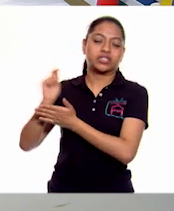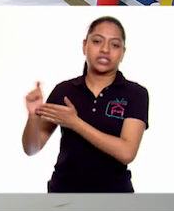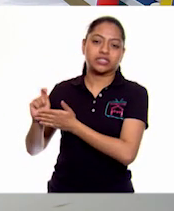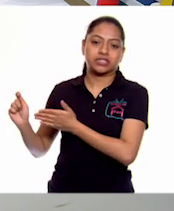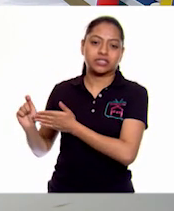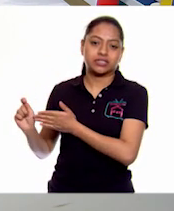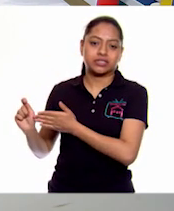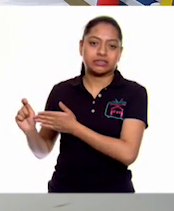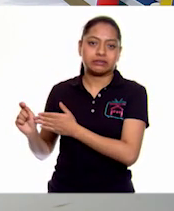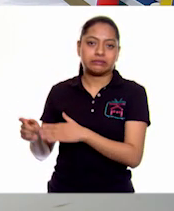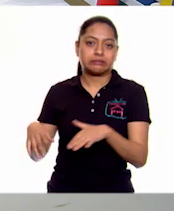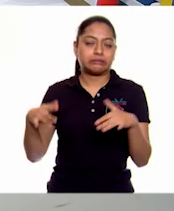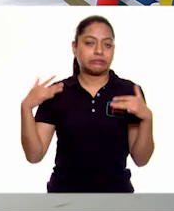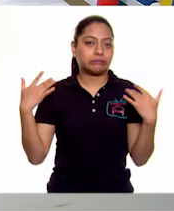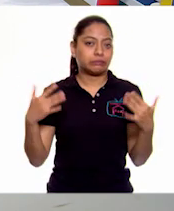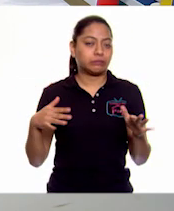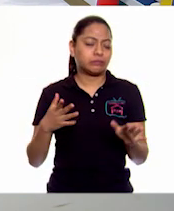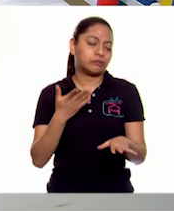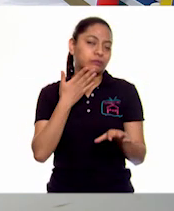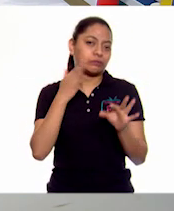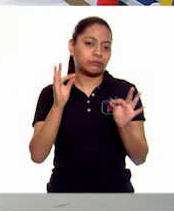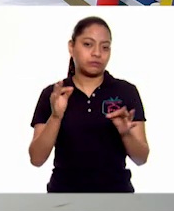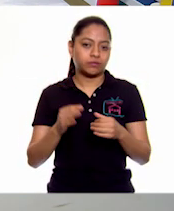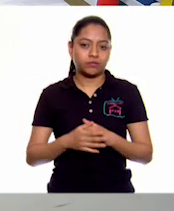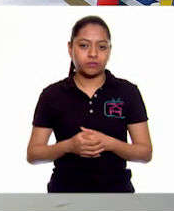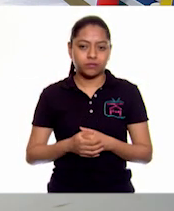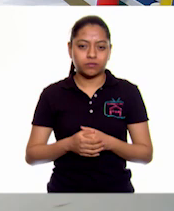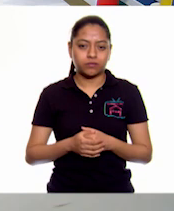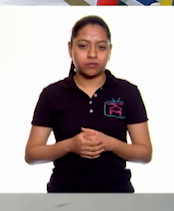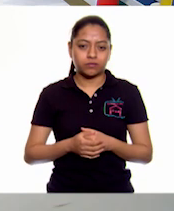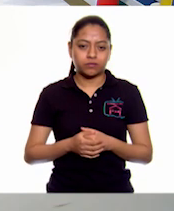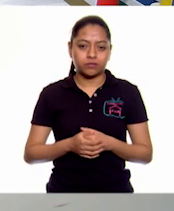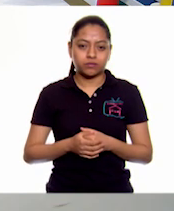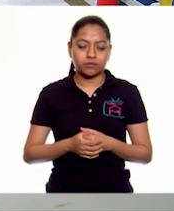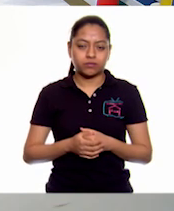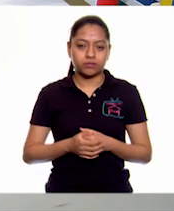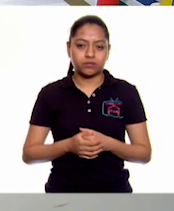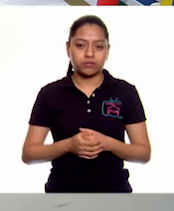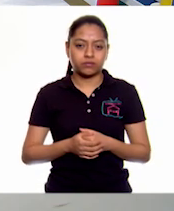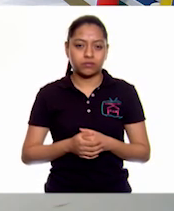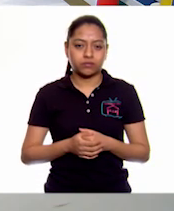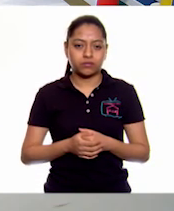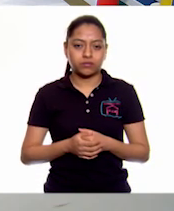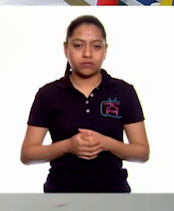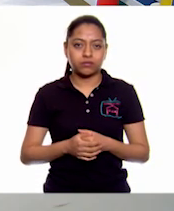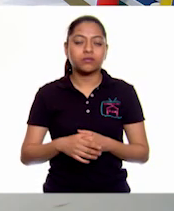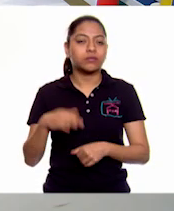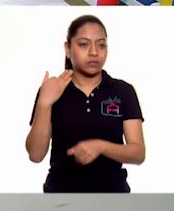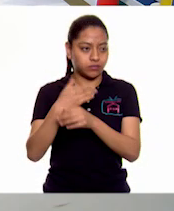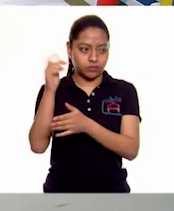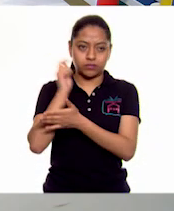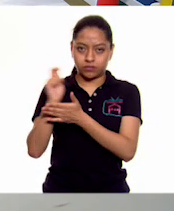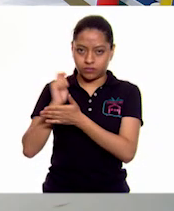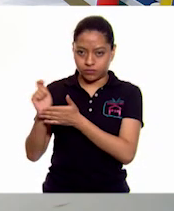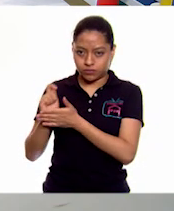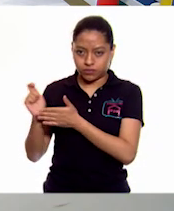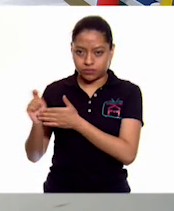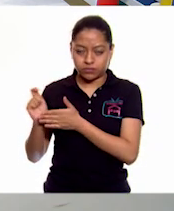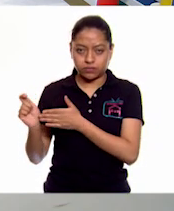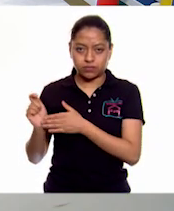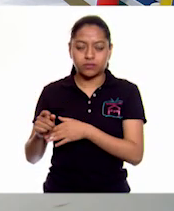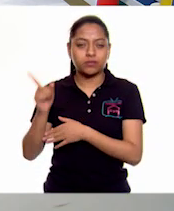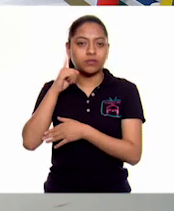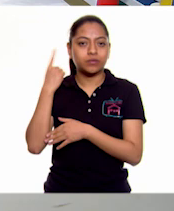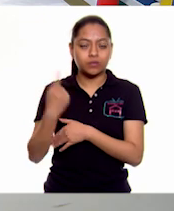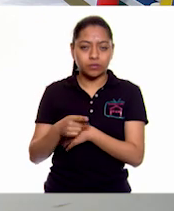¡Oh, oh! Bueno, está bien. Entonces ahorita ponemos que eso representa la cresta, patas y pico.